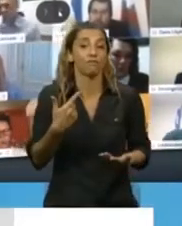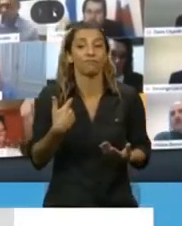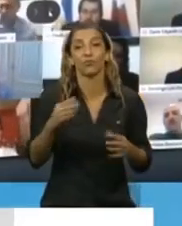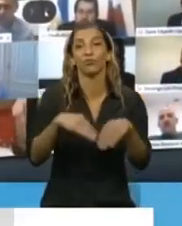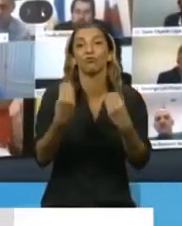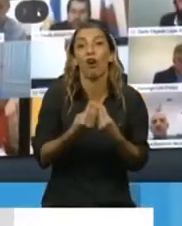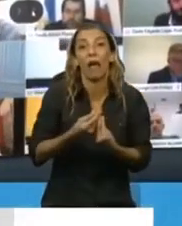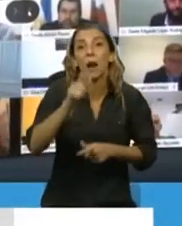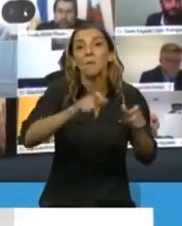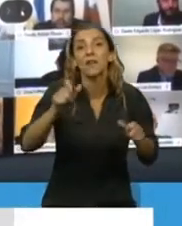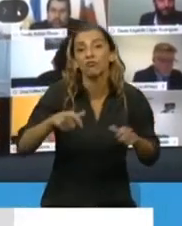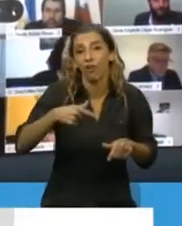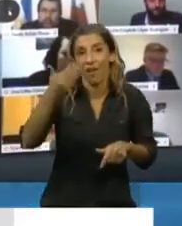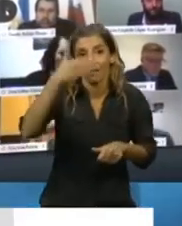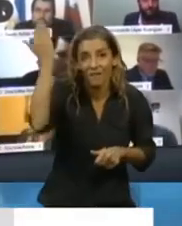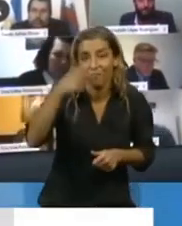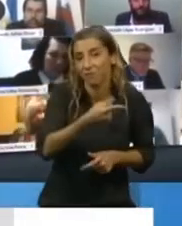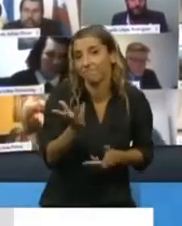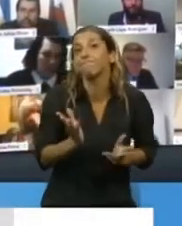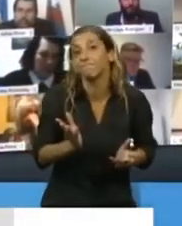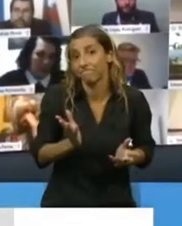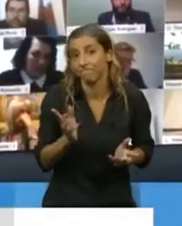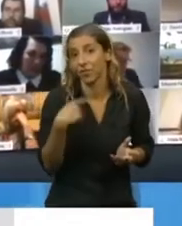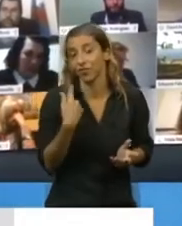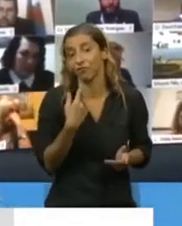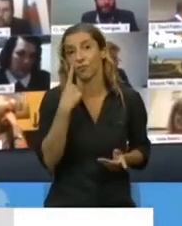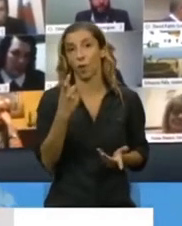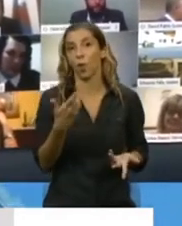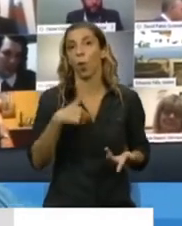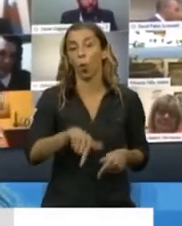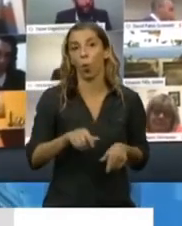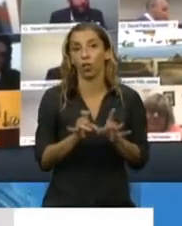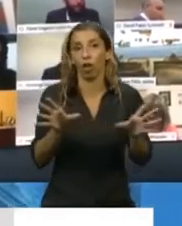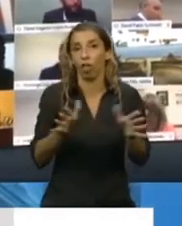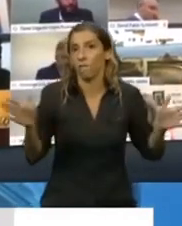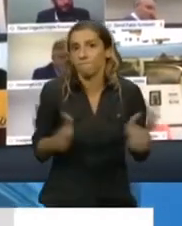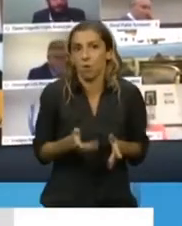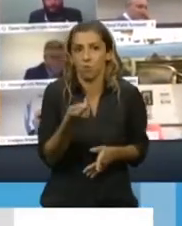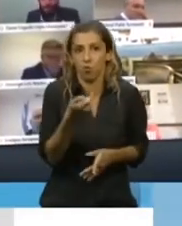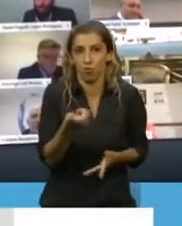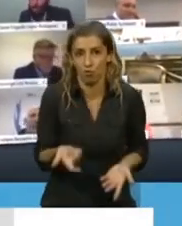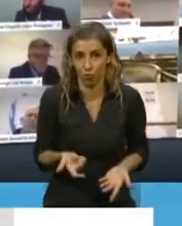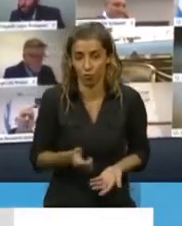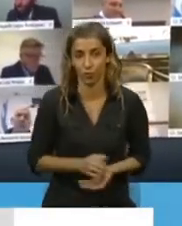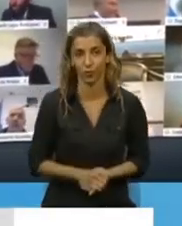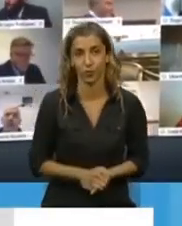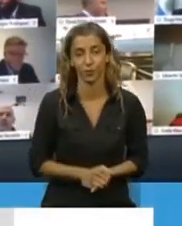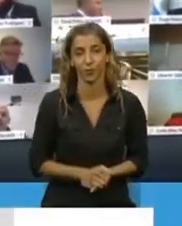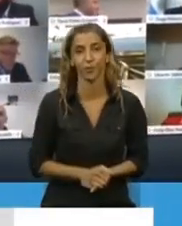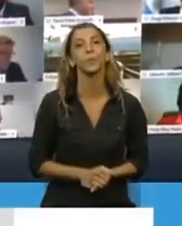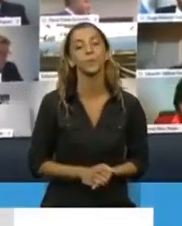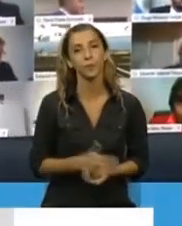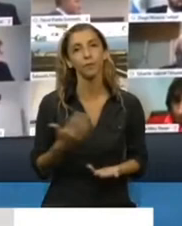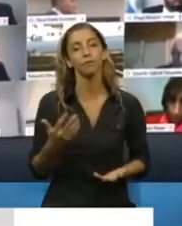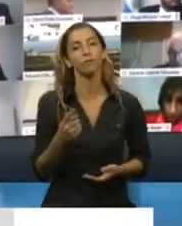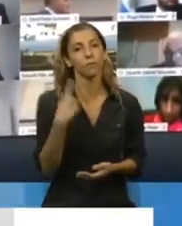cuando se menciona esta frase, no es menor que uno tiene que hacer mención también a un marco